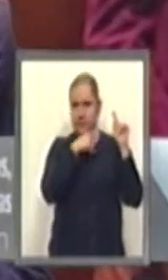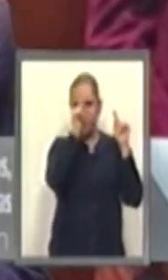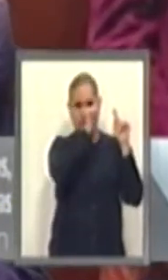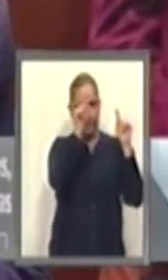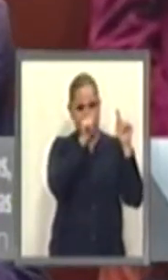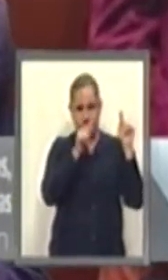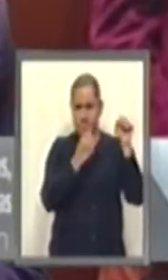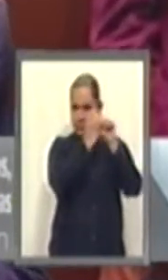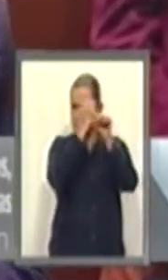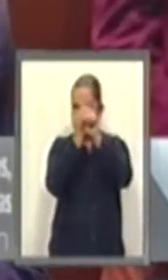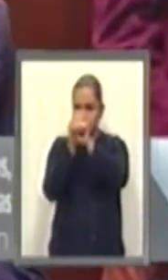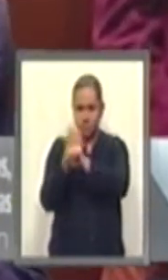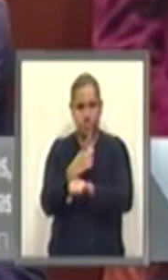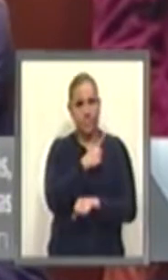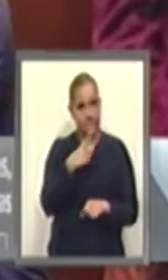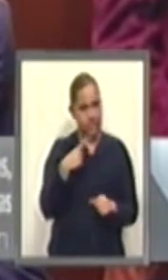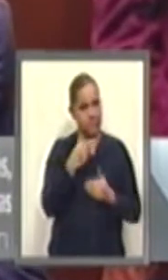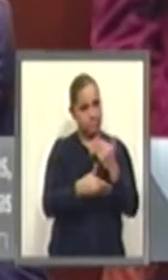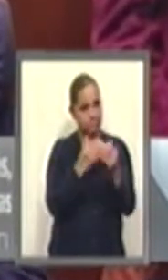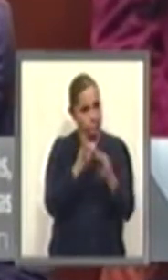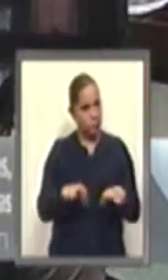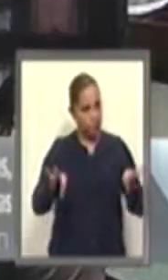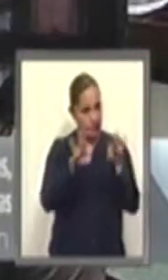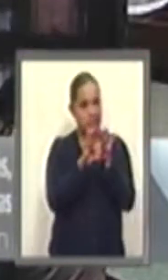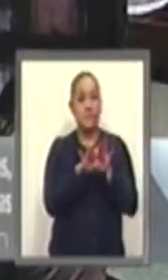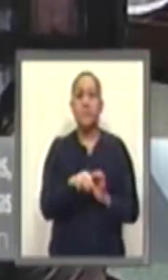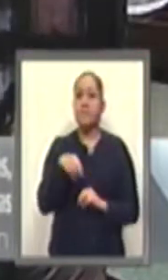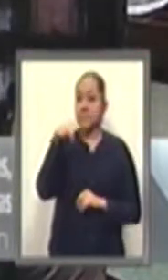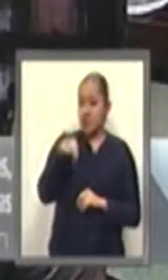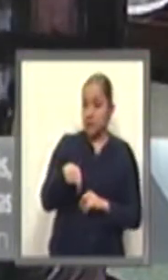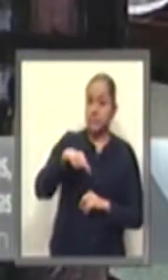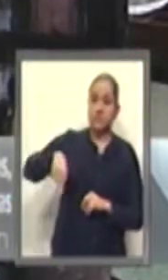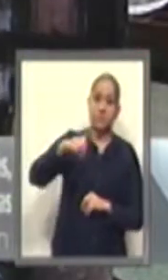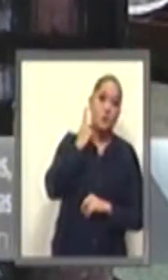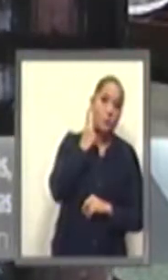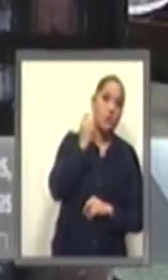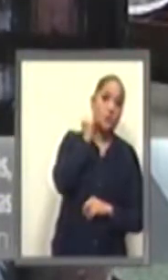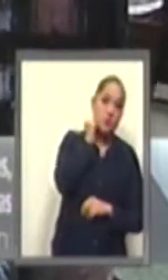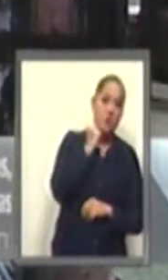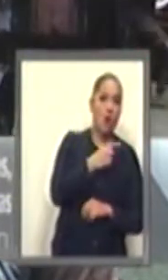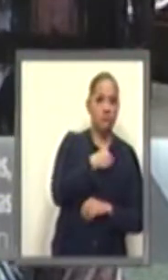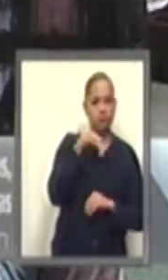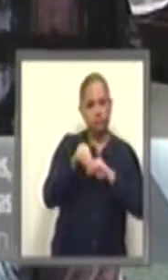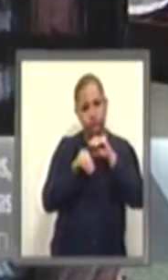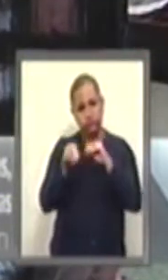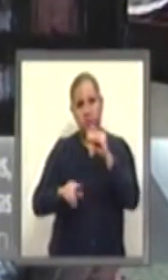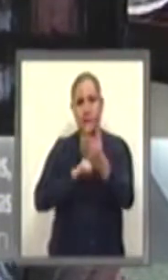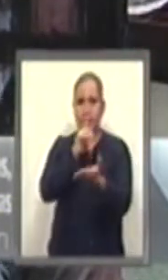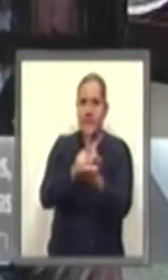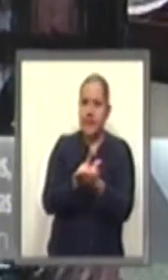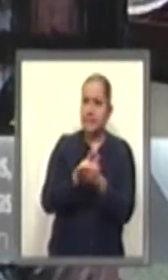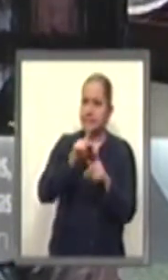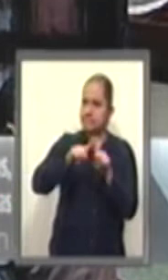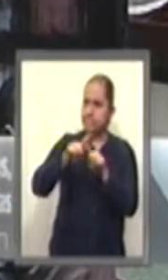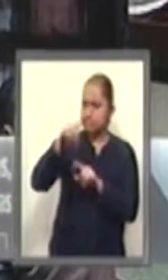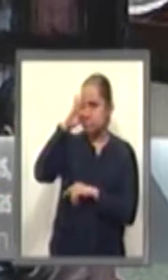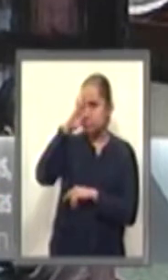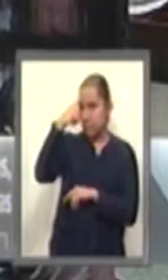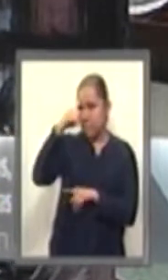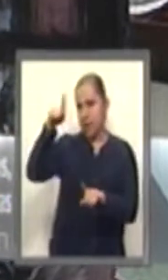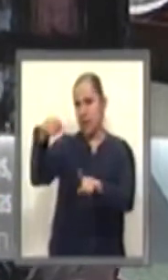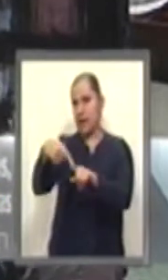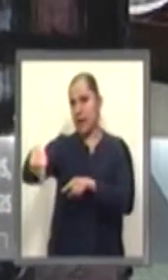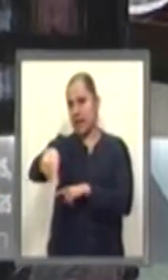El trabajo del Congreso de la Unión de Legislar en materia de protección de niñas, niños y adolescentes,